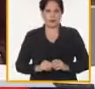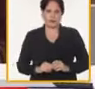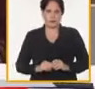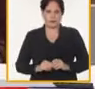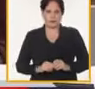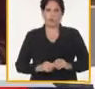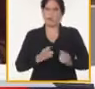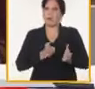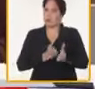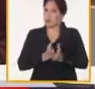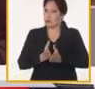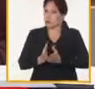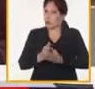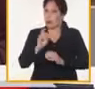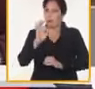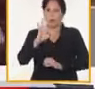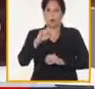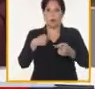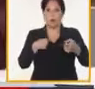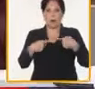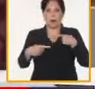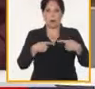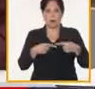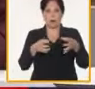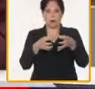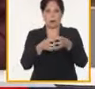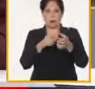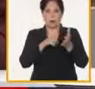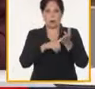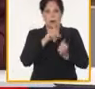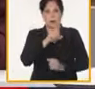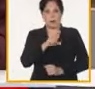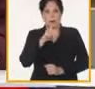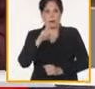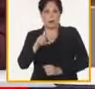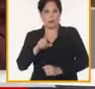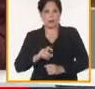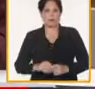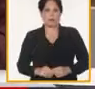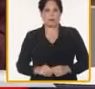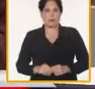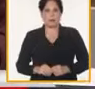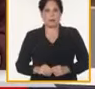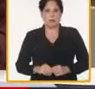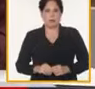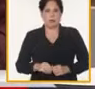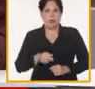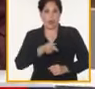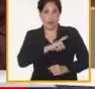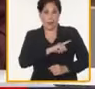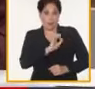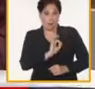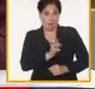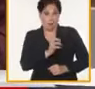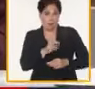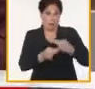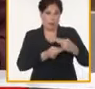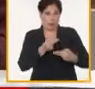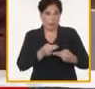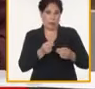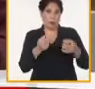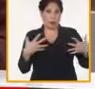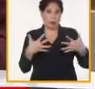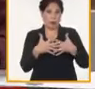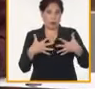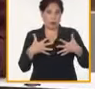Continuamos el octavo pleno del Comité Central con la agenda que ayer conciliamos